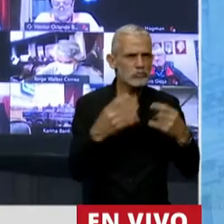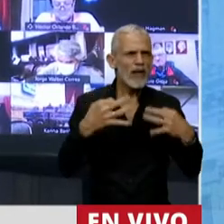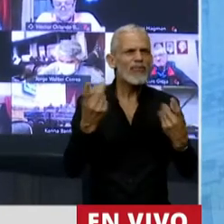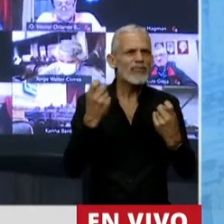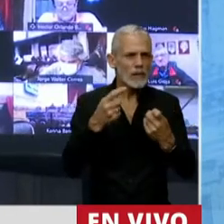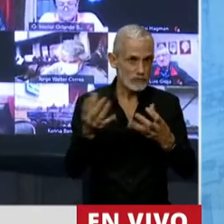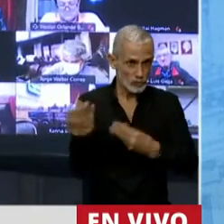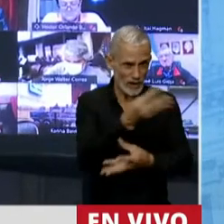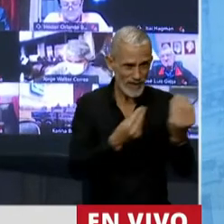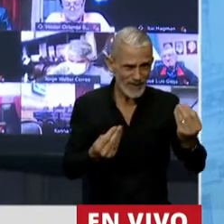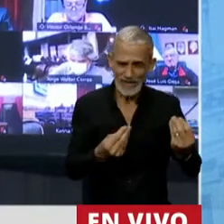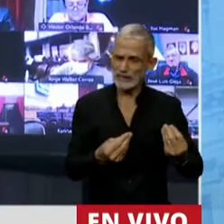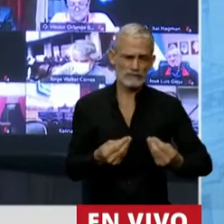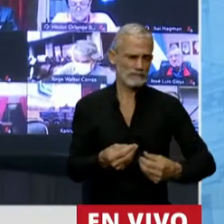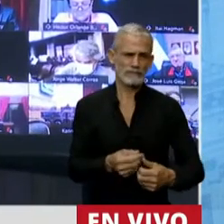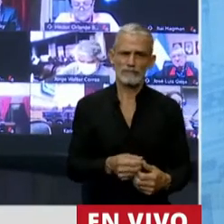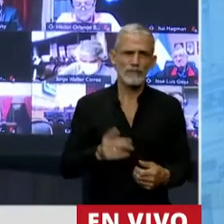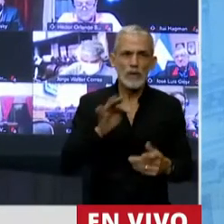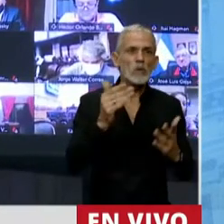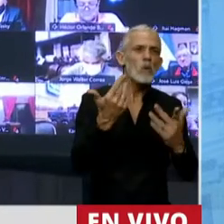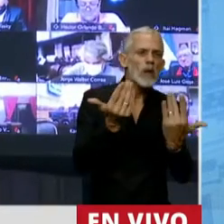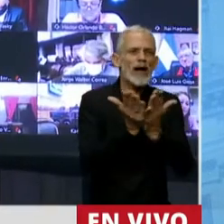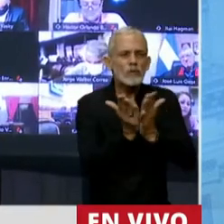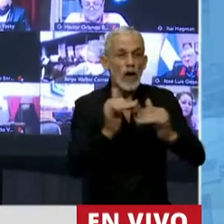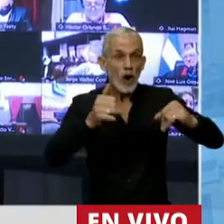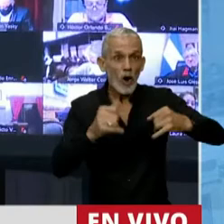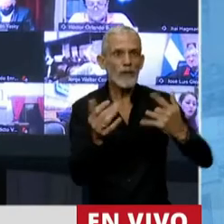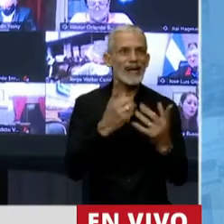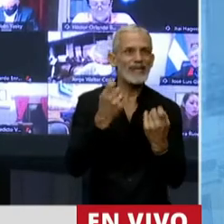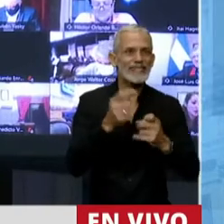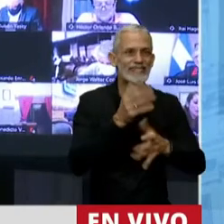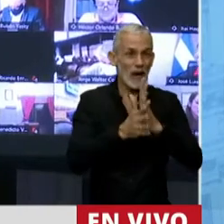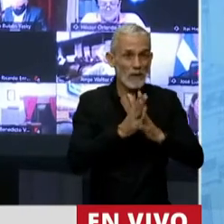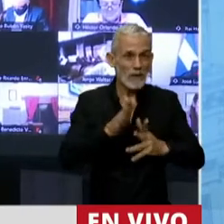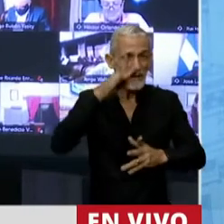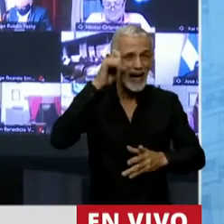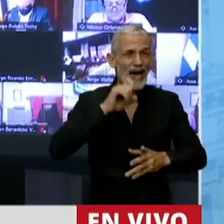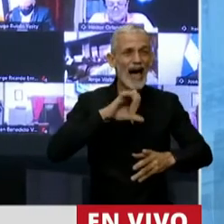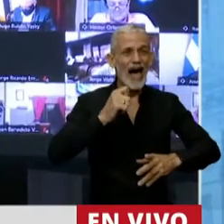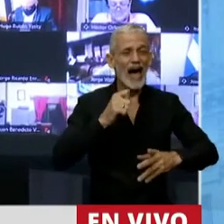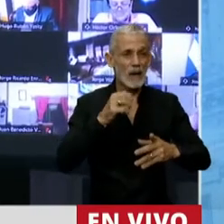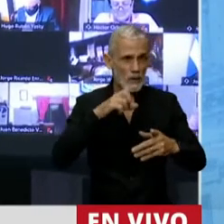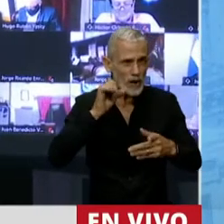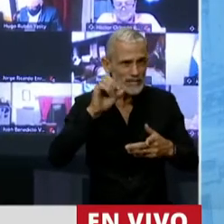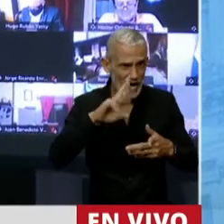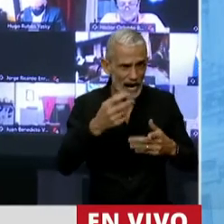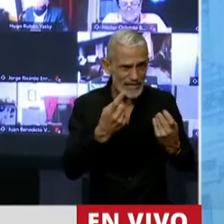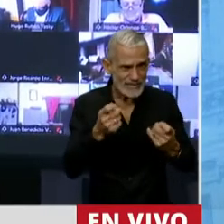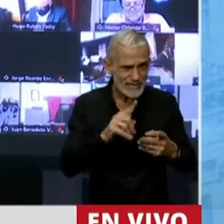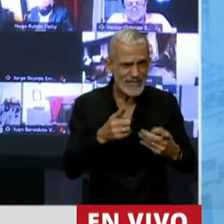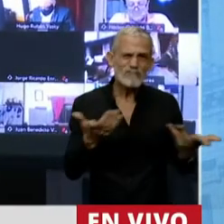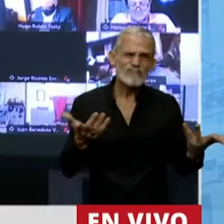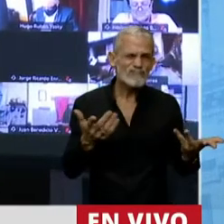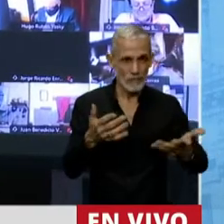de nadie que pueda no estudiar los jóvenes que necesitan las becas Progresar. Para eso está el sistema tributario.